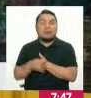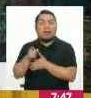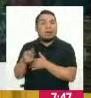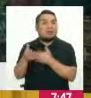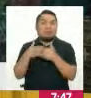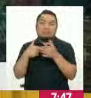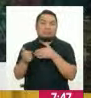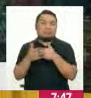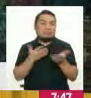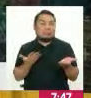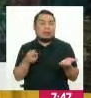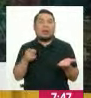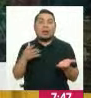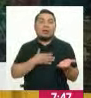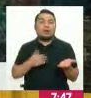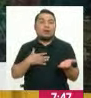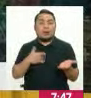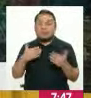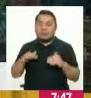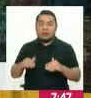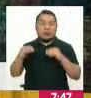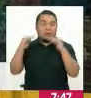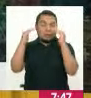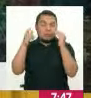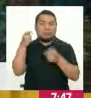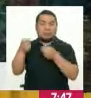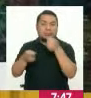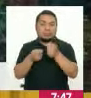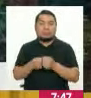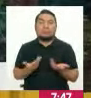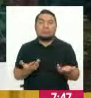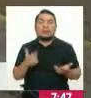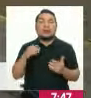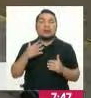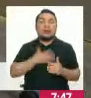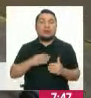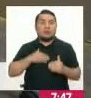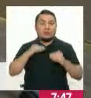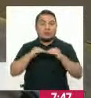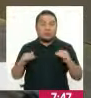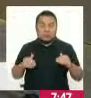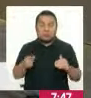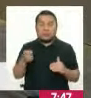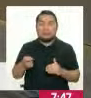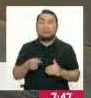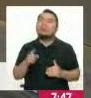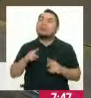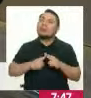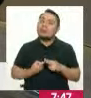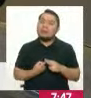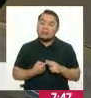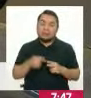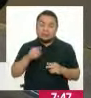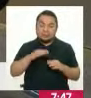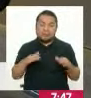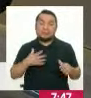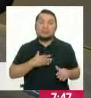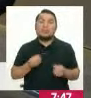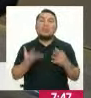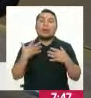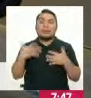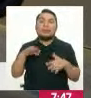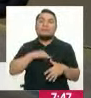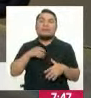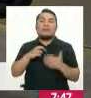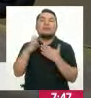el beneficio. casi la tercera parte son menores de edad, según nos indica. ¿A partir de qué edad ya pueden contar con este beneficio?